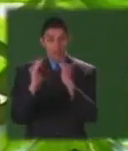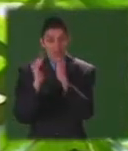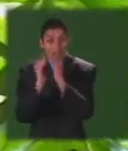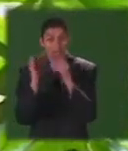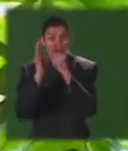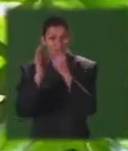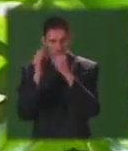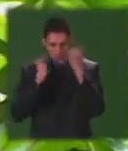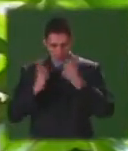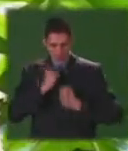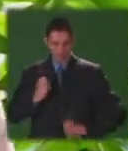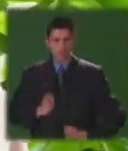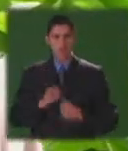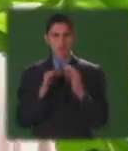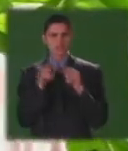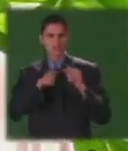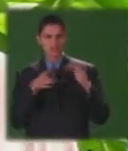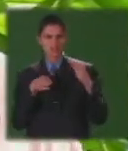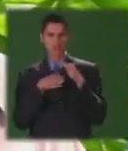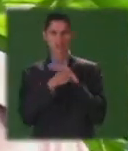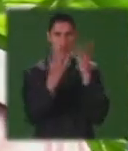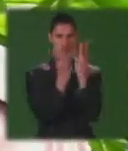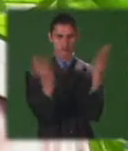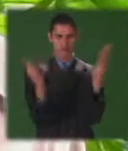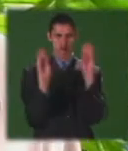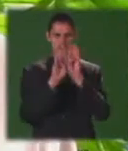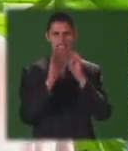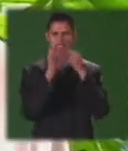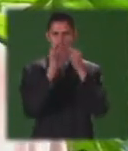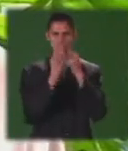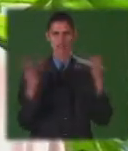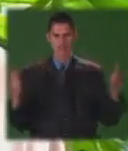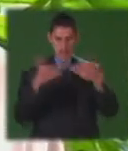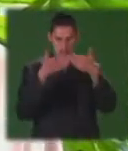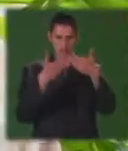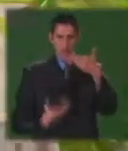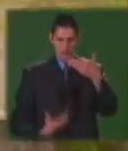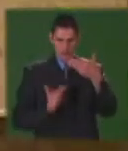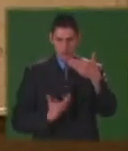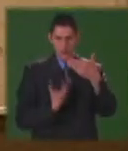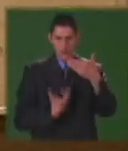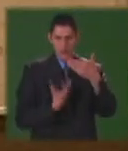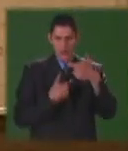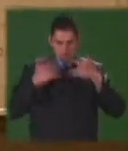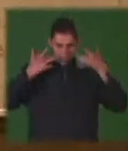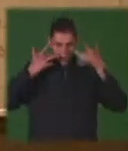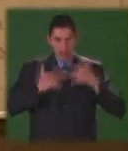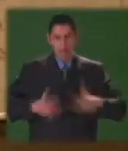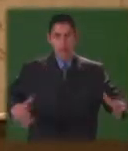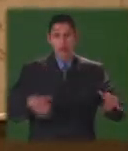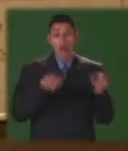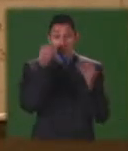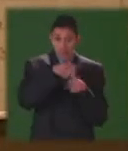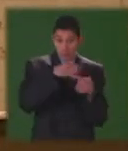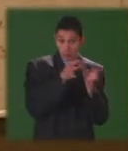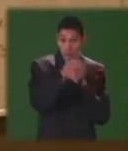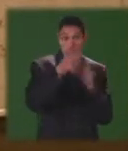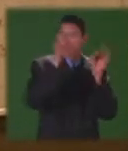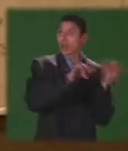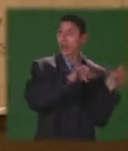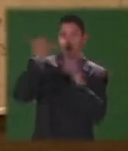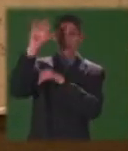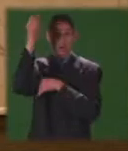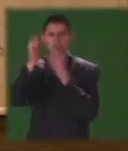Aquí no se podía entrar fácilmente, en la casa de desinfección se ingresaba, ahí era desinfectado a cámaras de vapor. Aquí tuvimos una